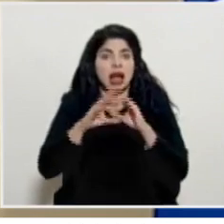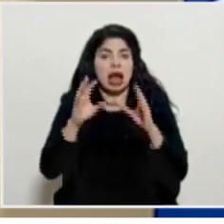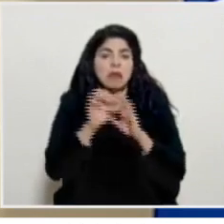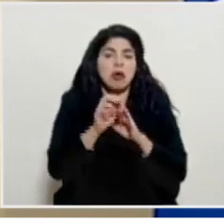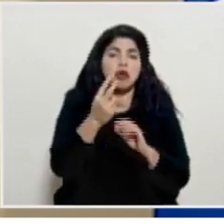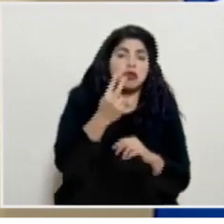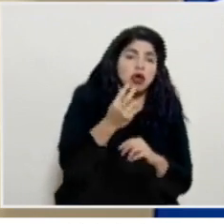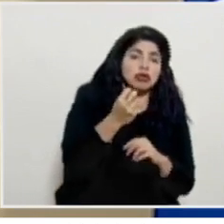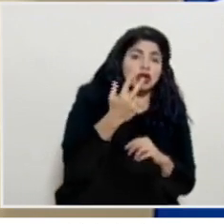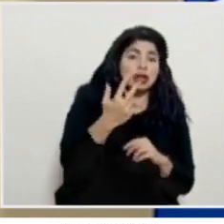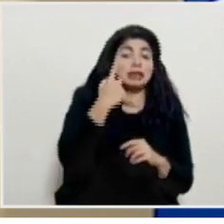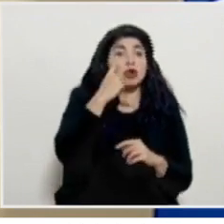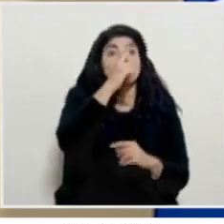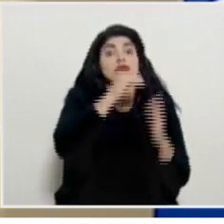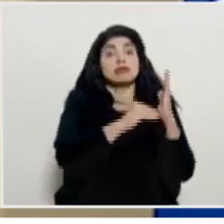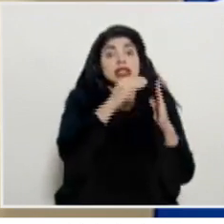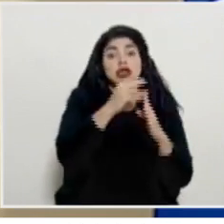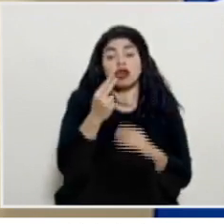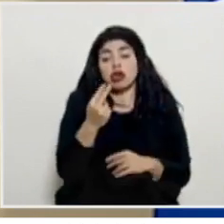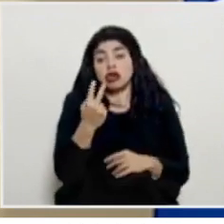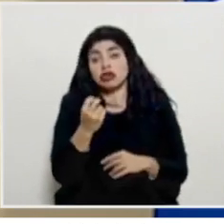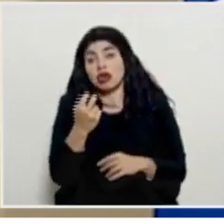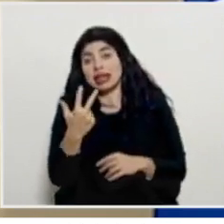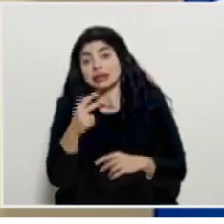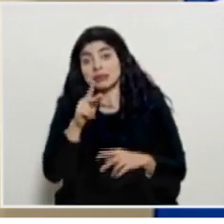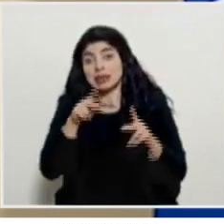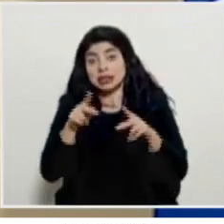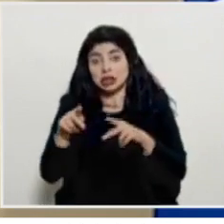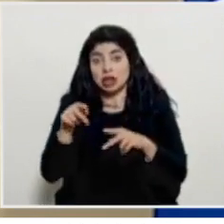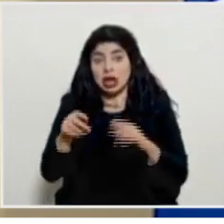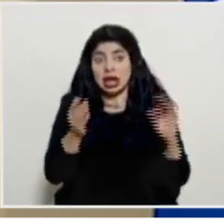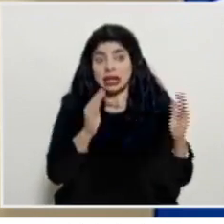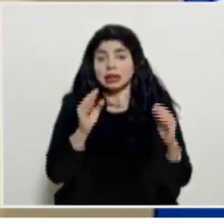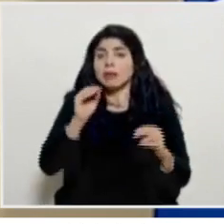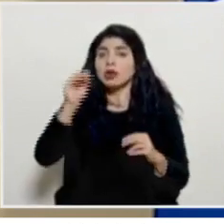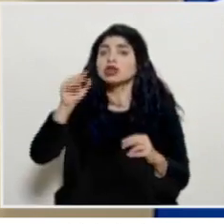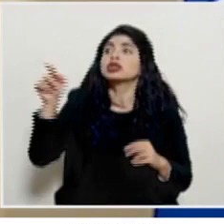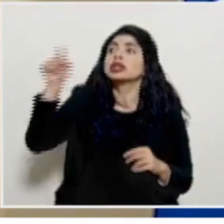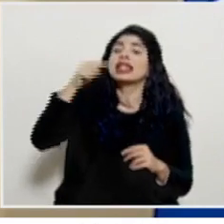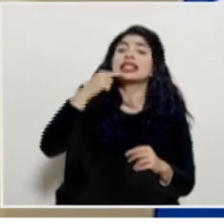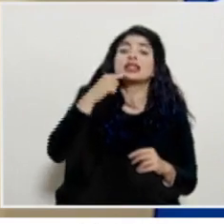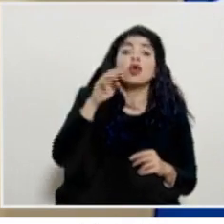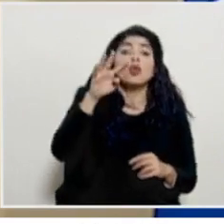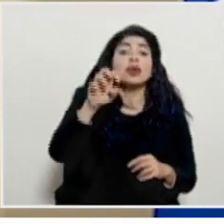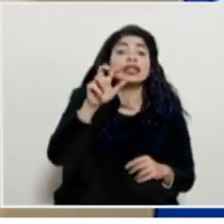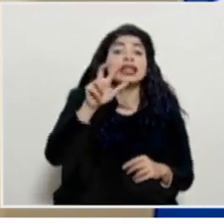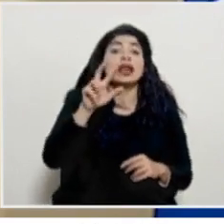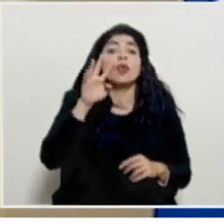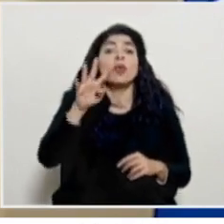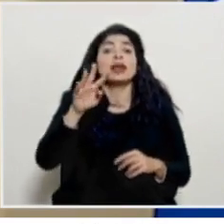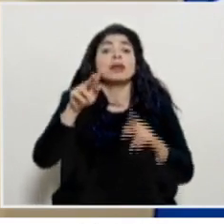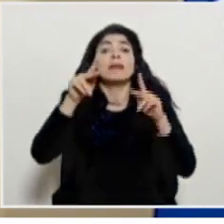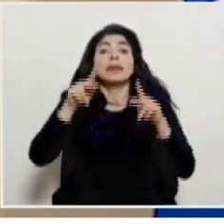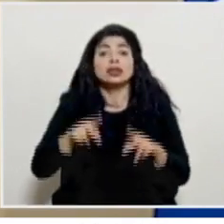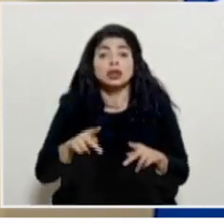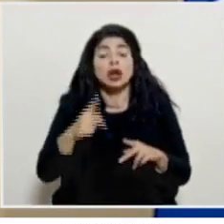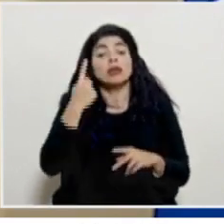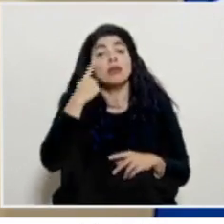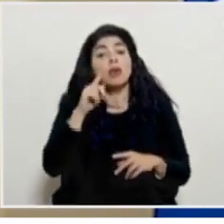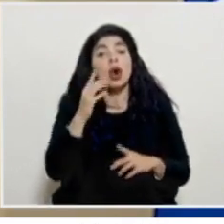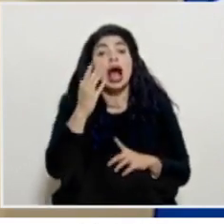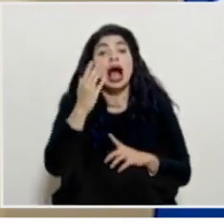2 a 3 por millón en nuestro país ya la tasa nos indica que hay 434 personas por millón